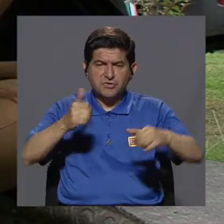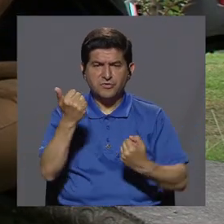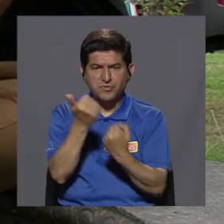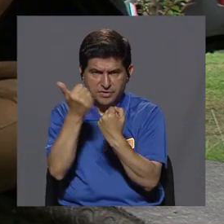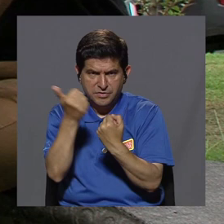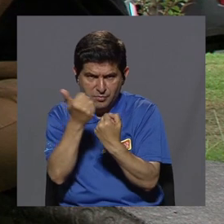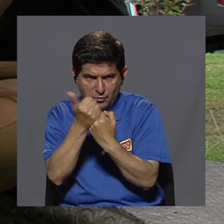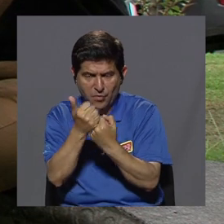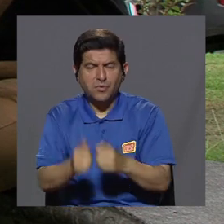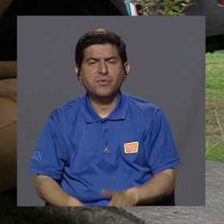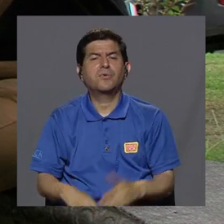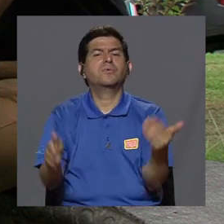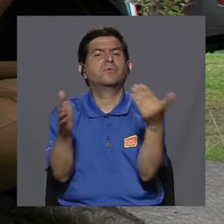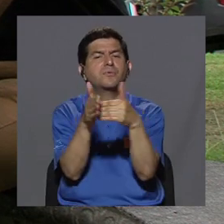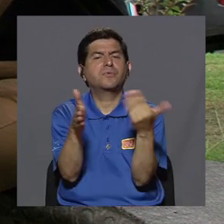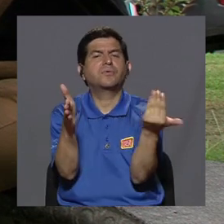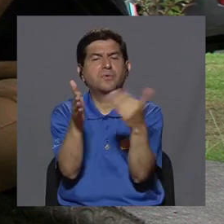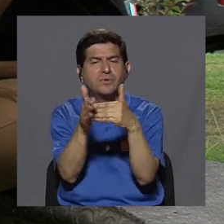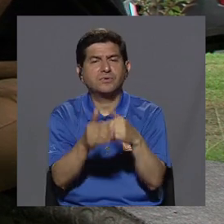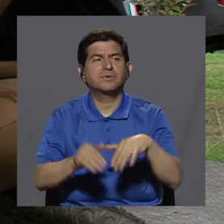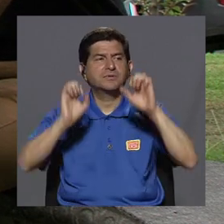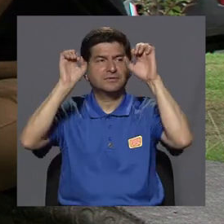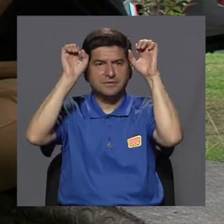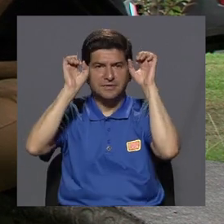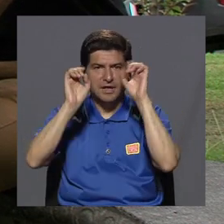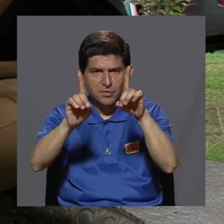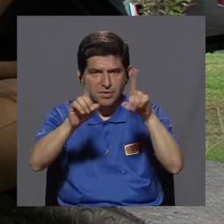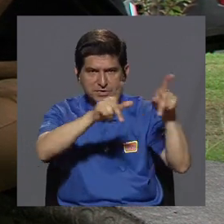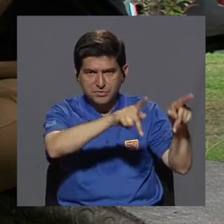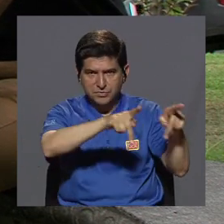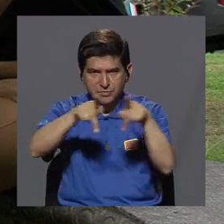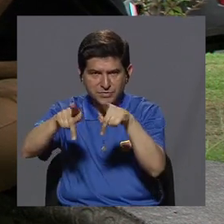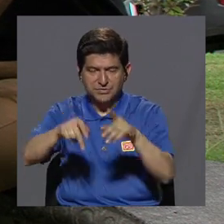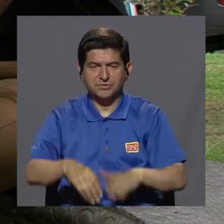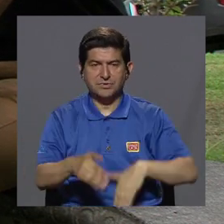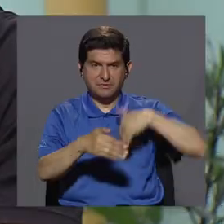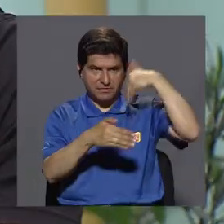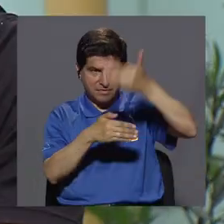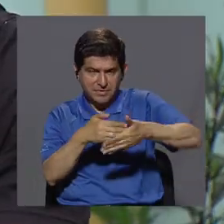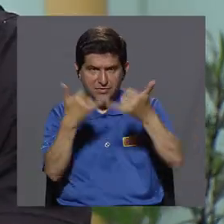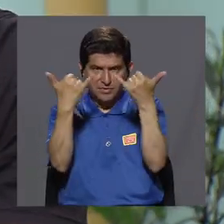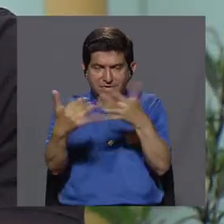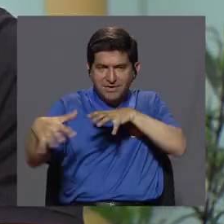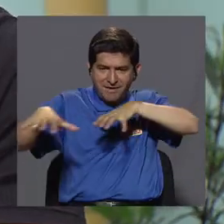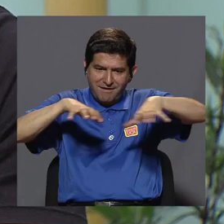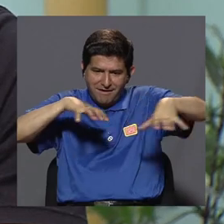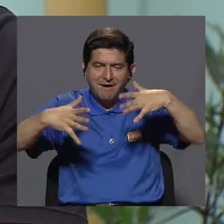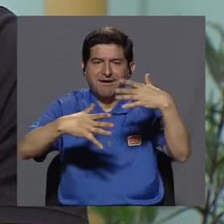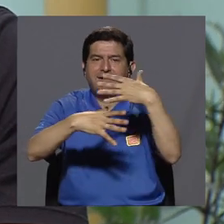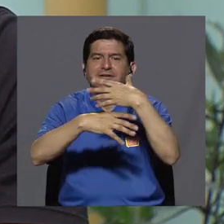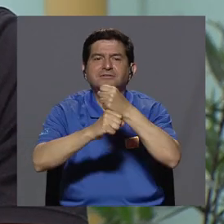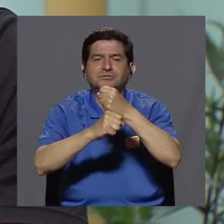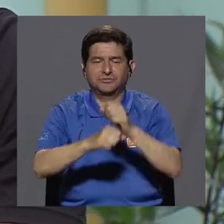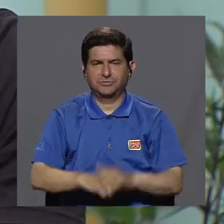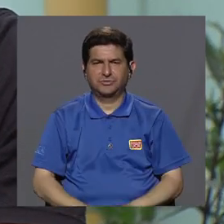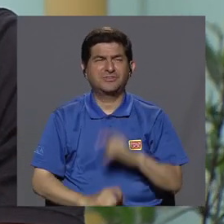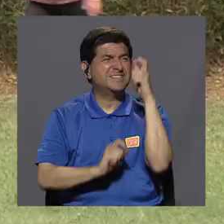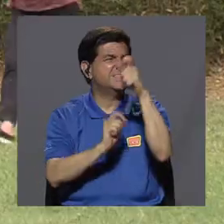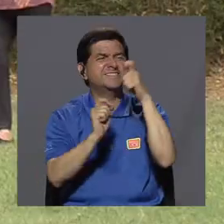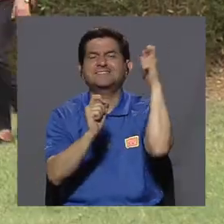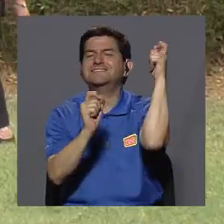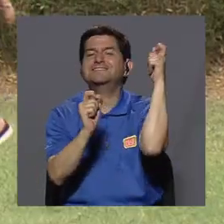Esa parte también nuevamente de reeducar a las personas y a partir de ahí generar acciones, ¿verdad?